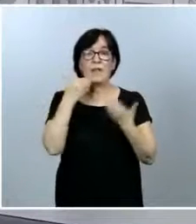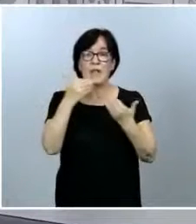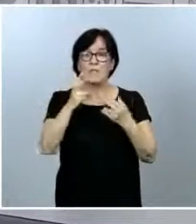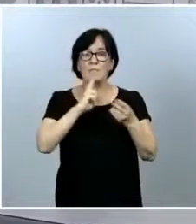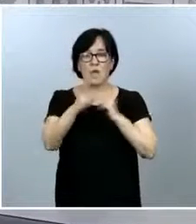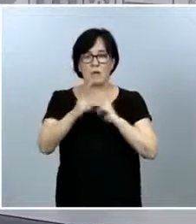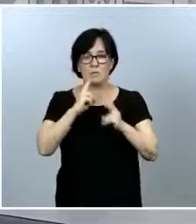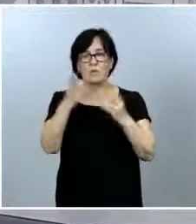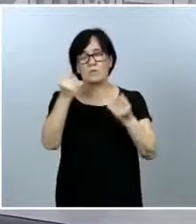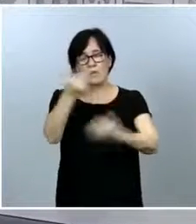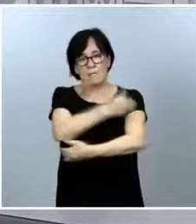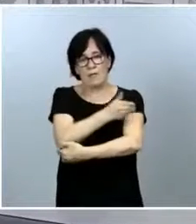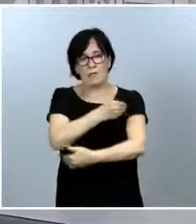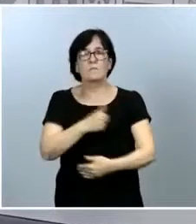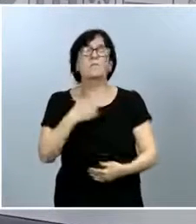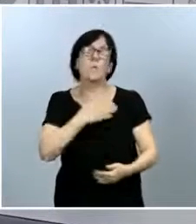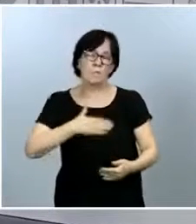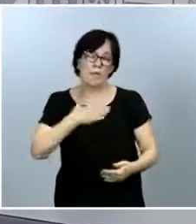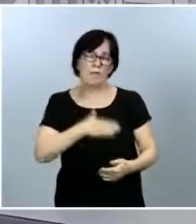abrazo un placer